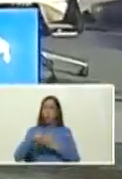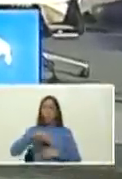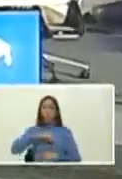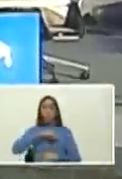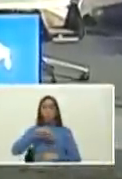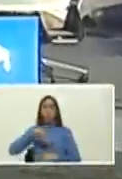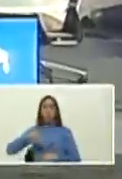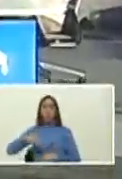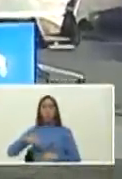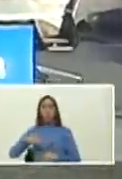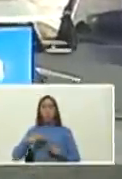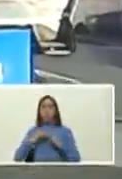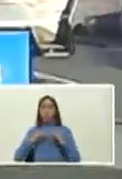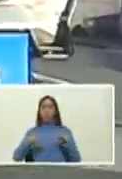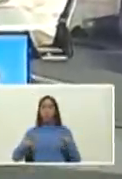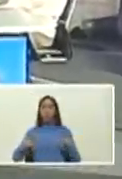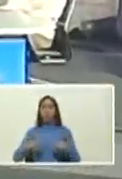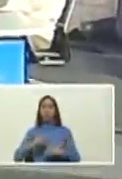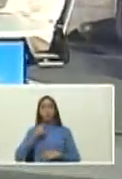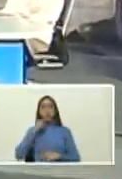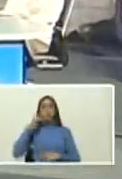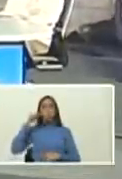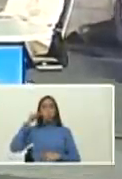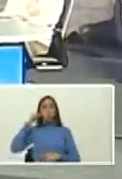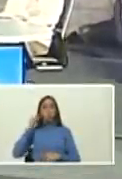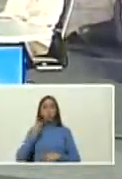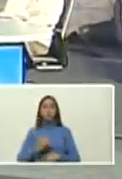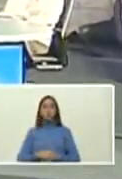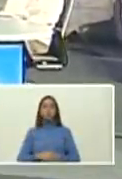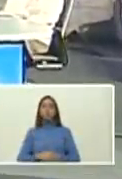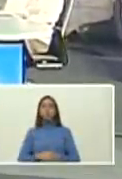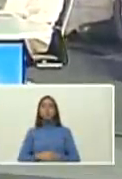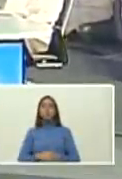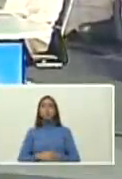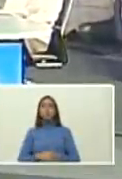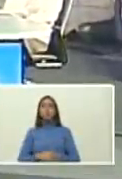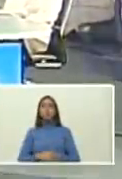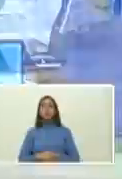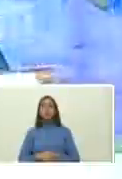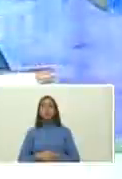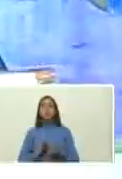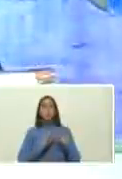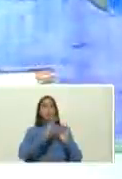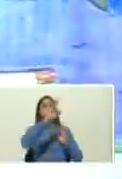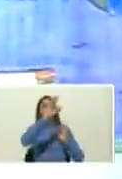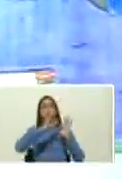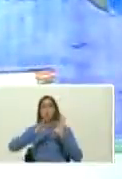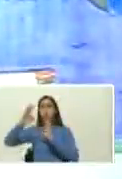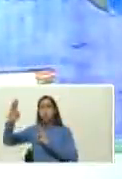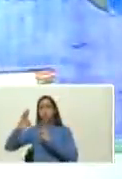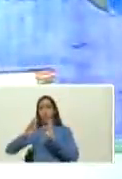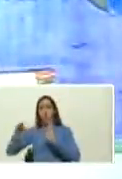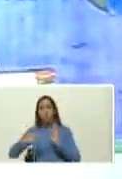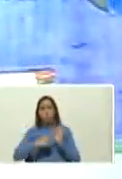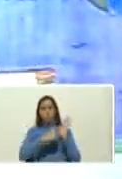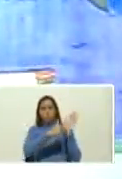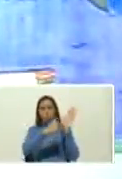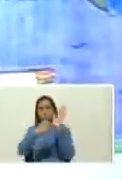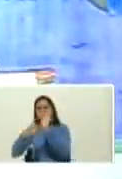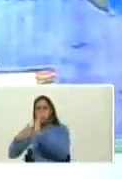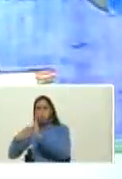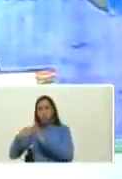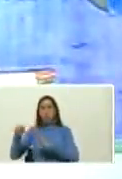y de todas nosotras nosotros llegamos mucho más allá en las redes sociales a nivel